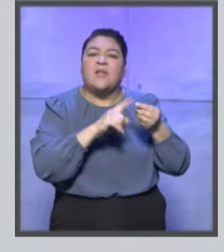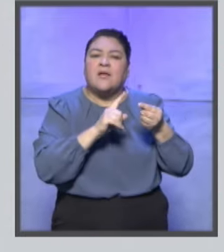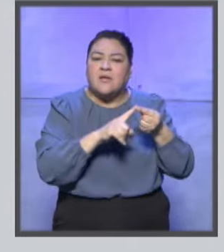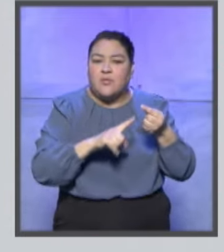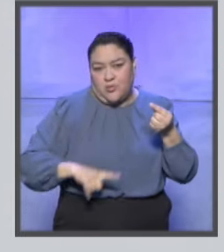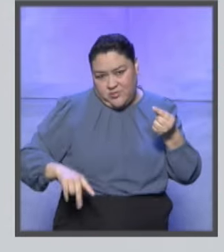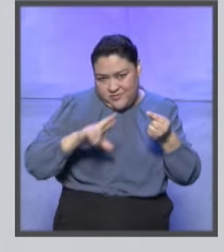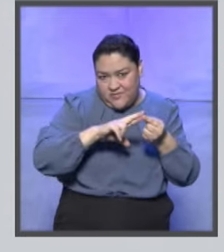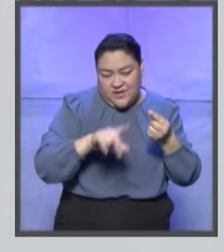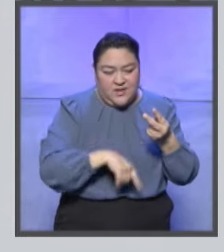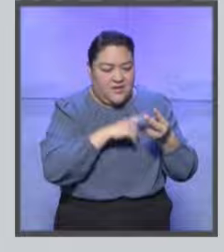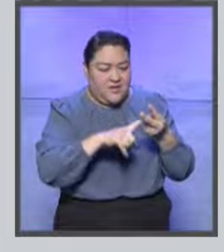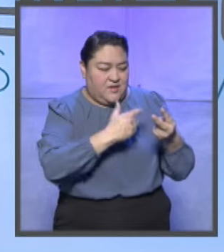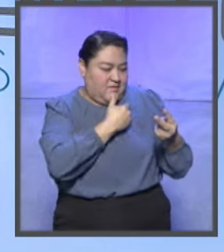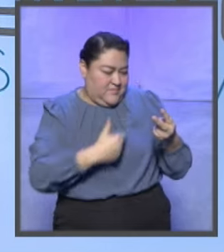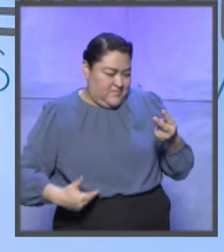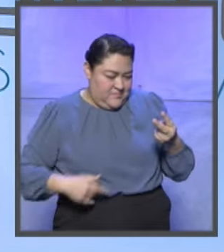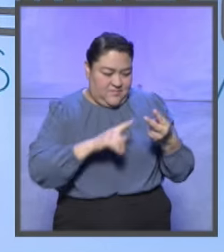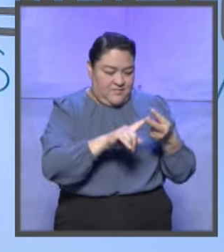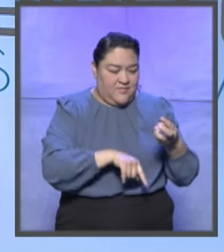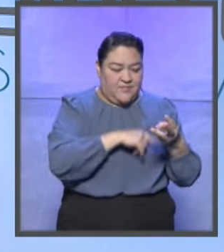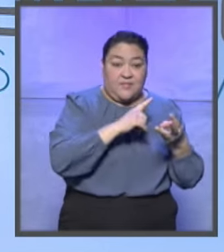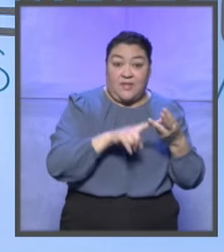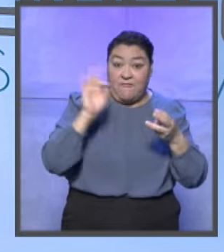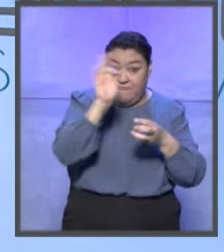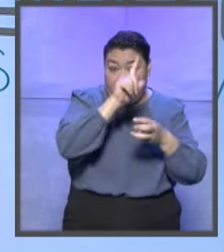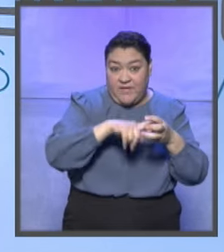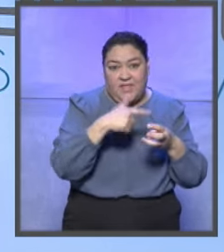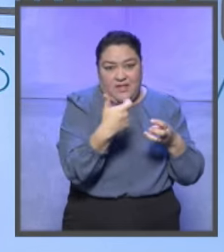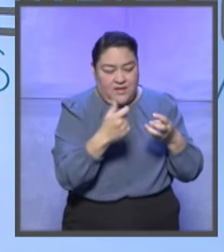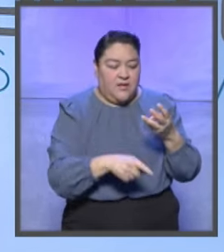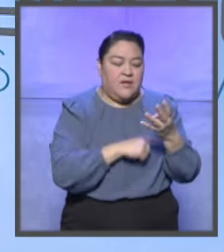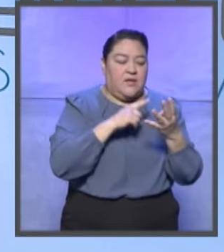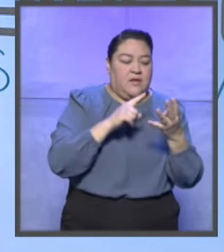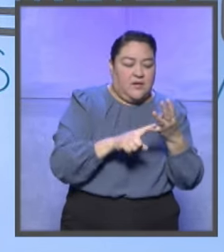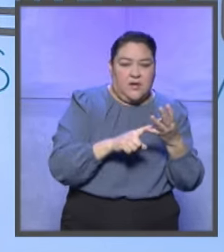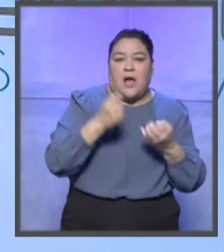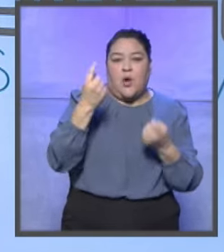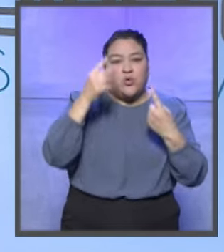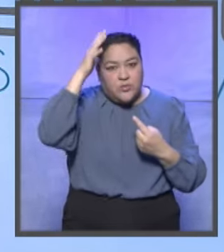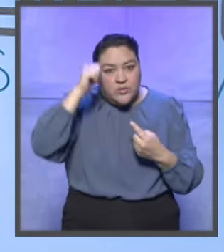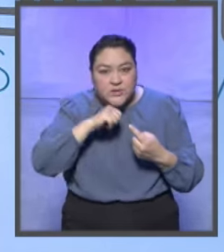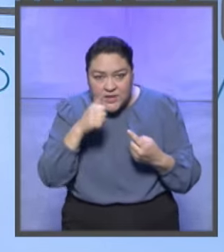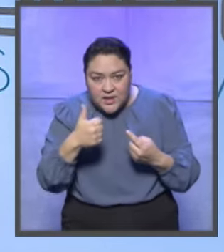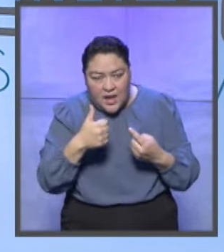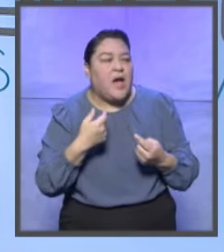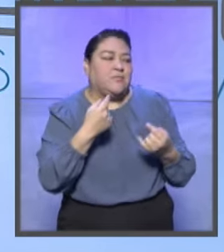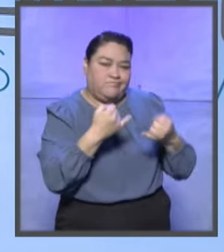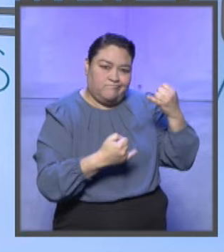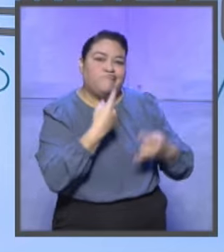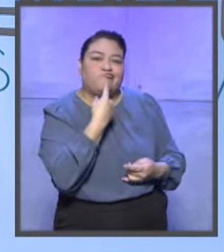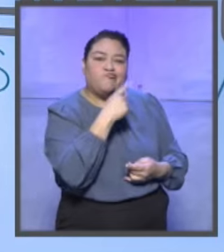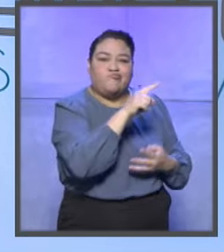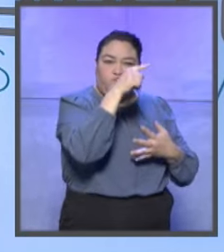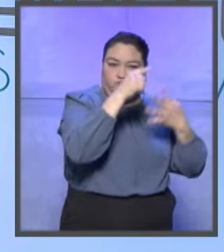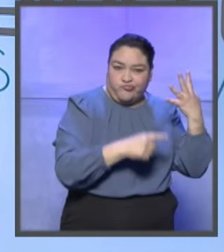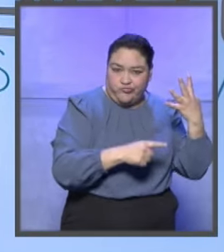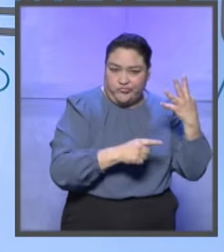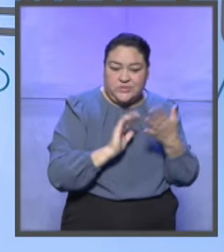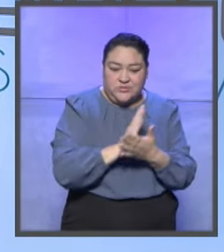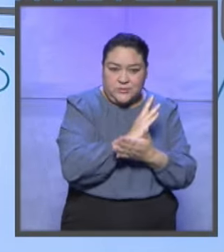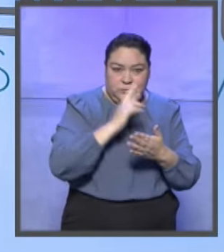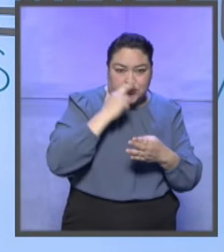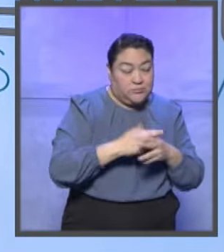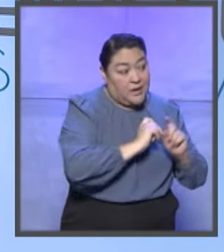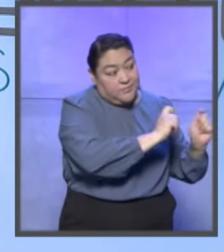presidente de la república, y de recursos en elecciones federales, juicios de recursos de inconformidad, ¿no? Así que, pues, todo este conglomerado